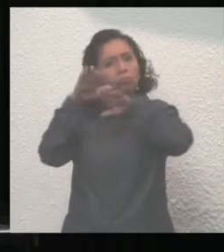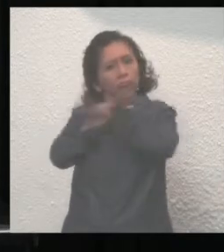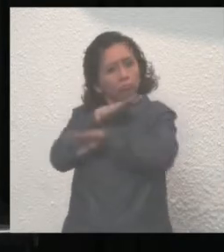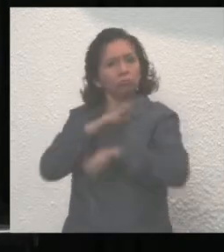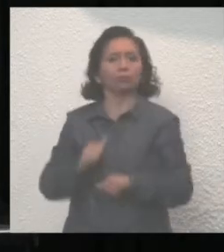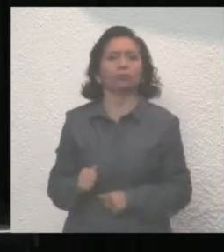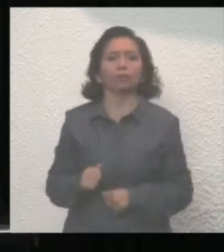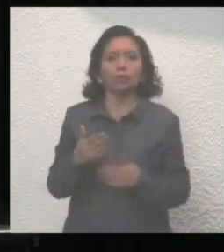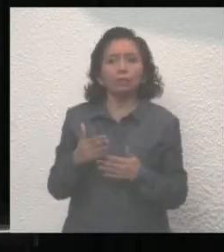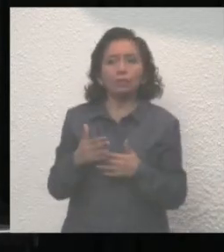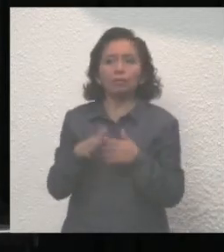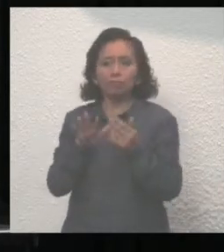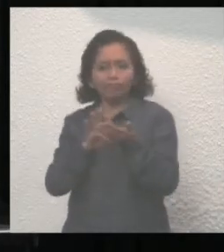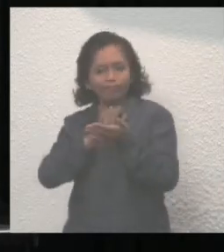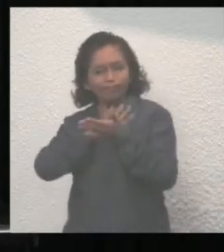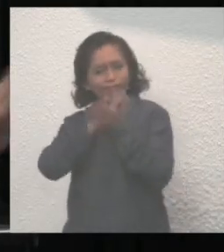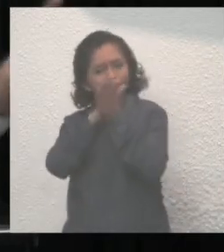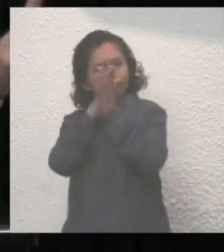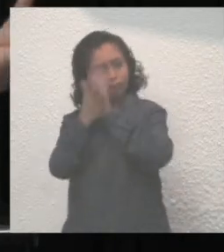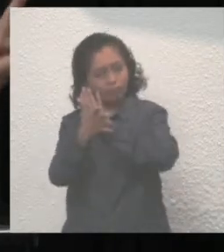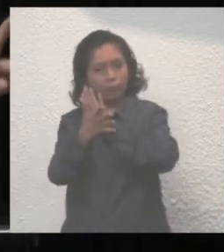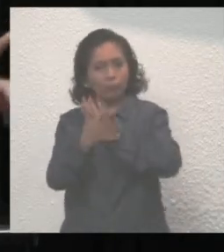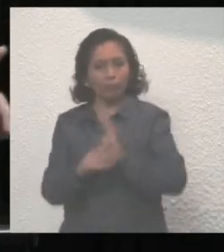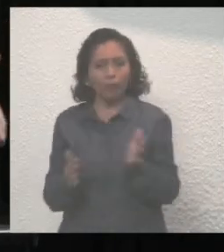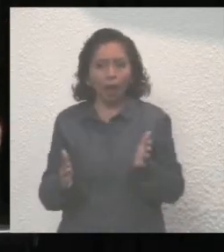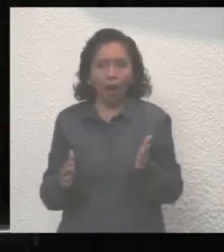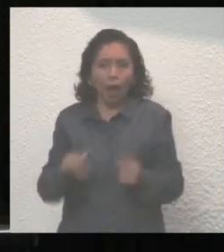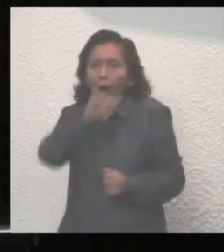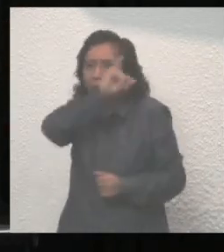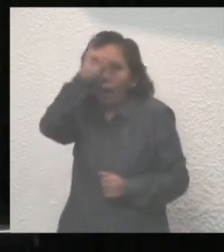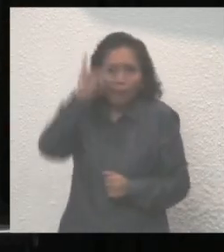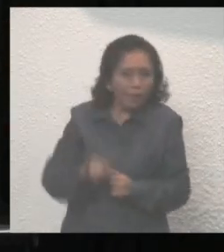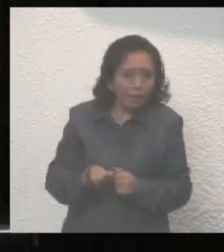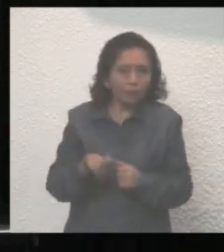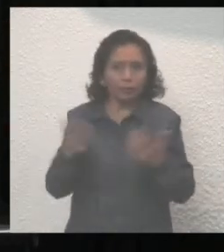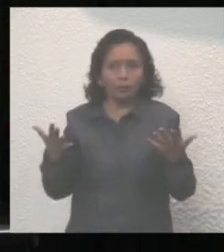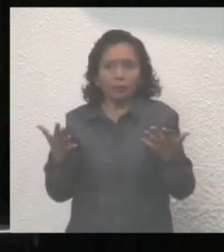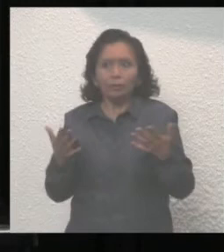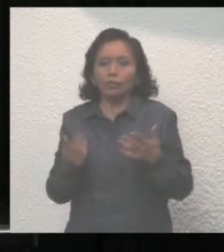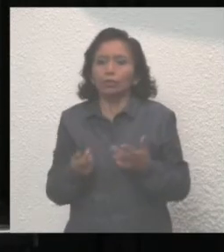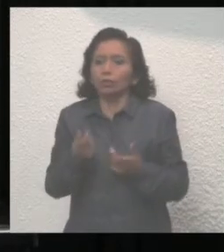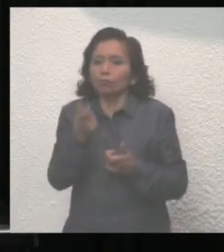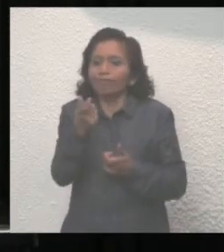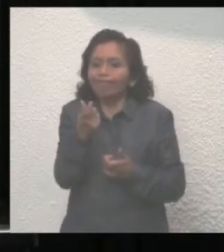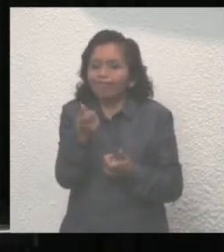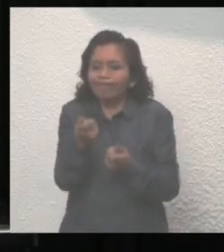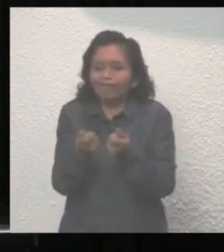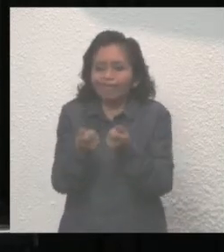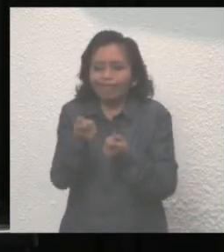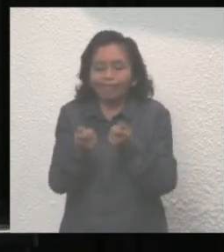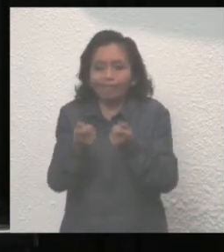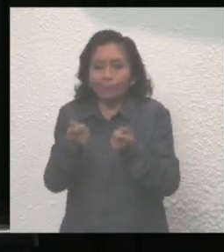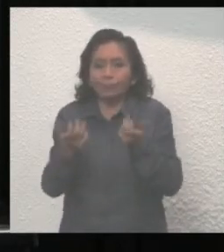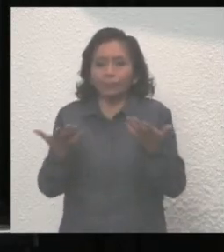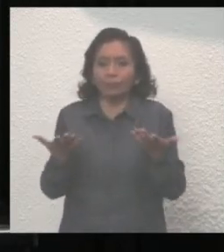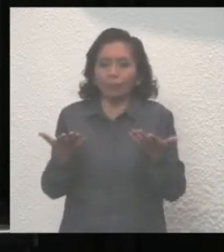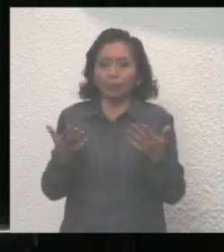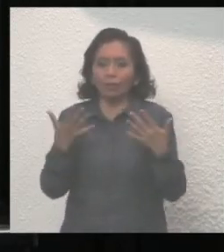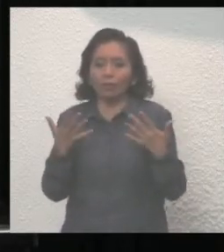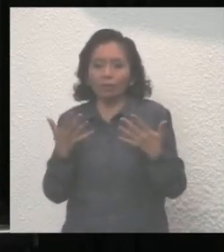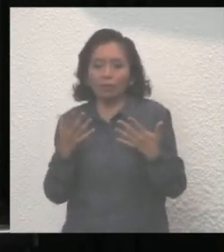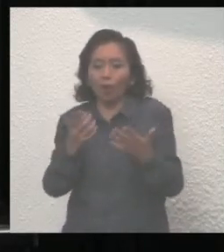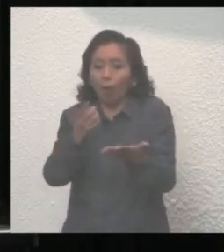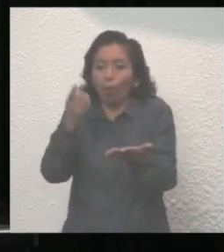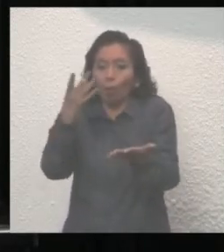cambio hacia la evolución. Nunca antes la rendición de cuentas se vio inmersa en una sola condición